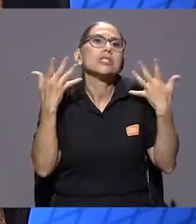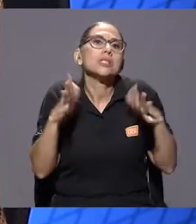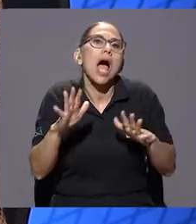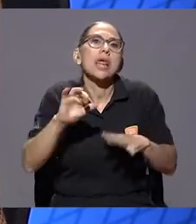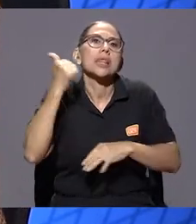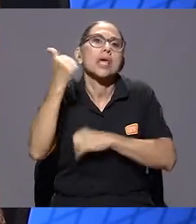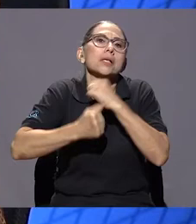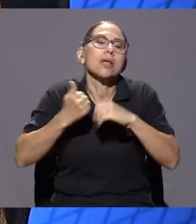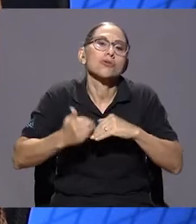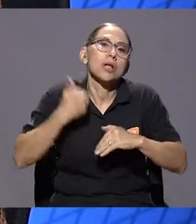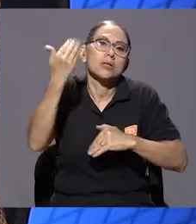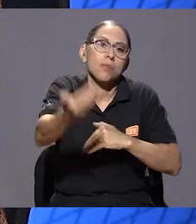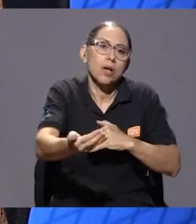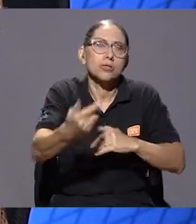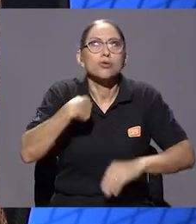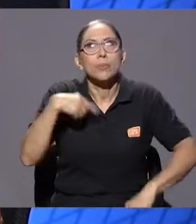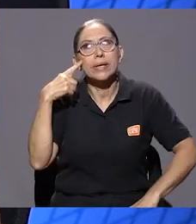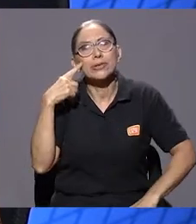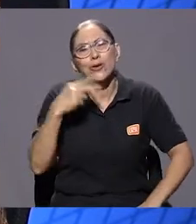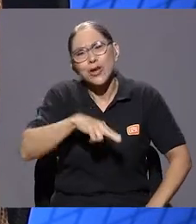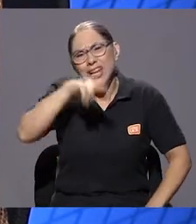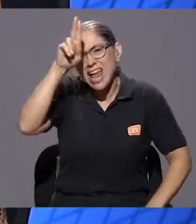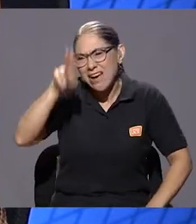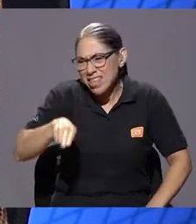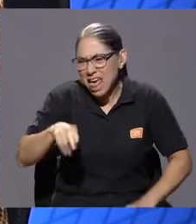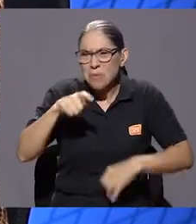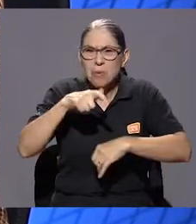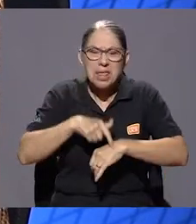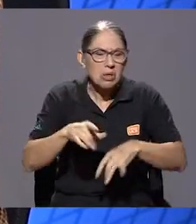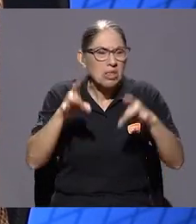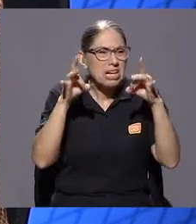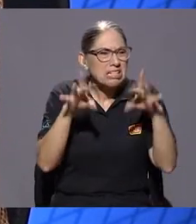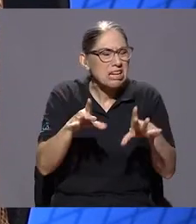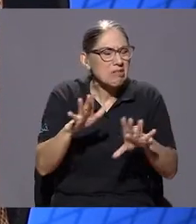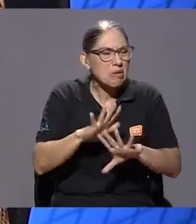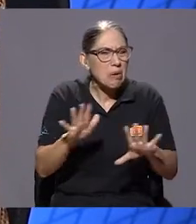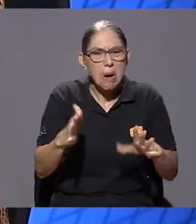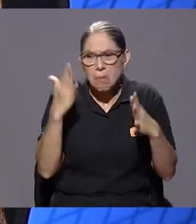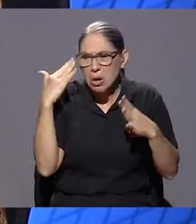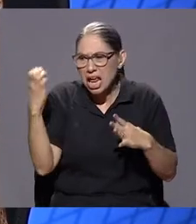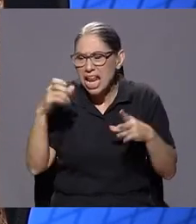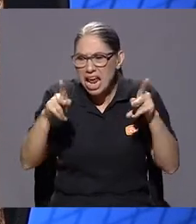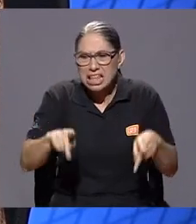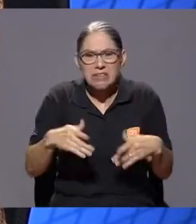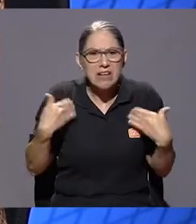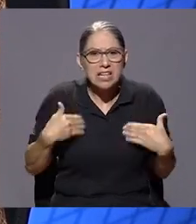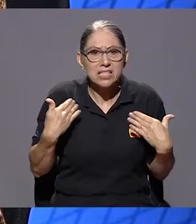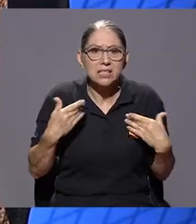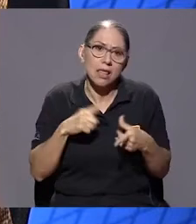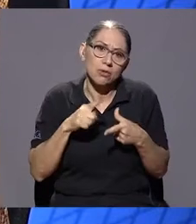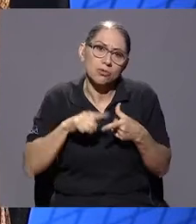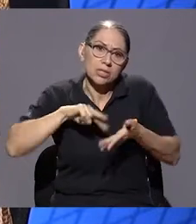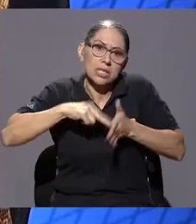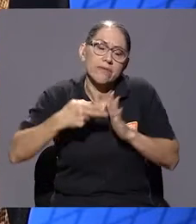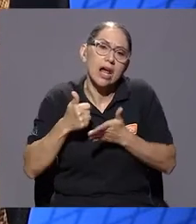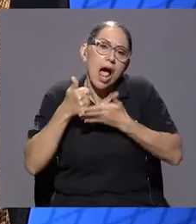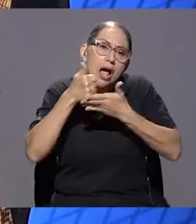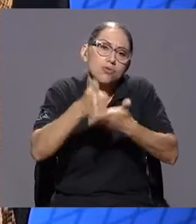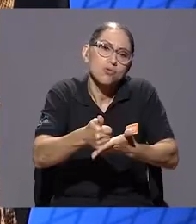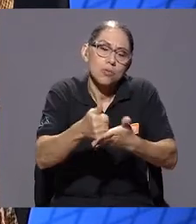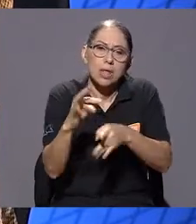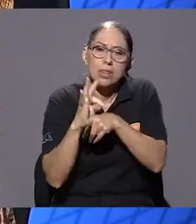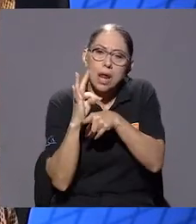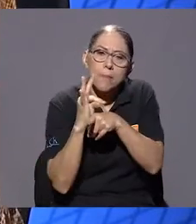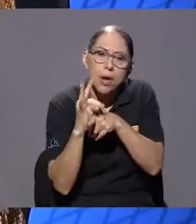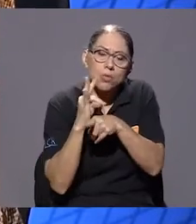Navidad es un momento terrible y lo odio y por qué la gente está feliz, bueno, necesito también la ayuda de un proceso terapéutico, porque son fechas que se vuelven ya